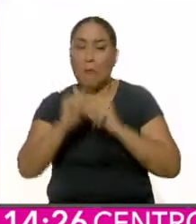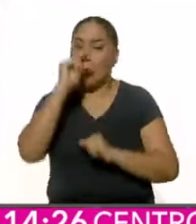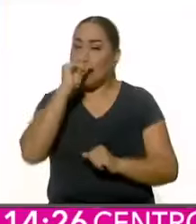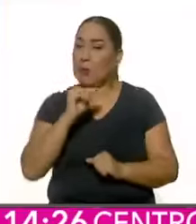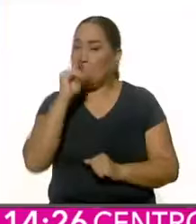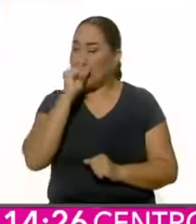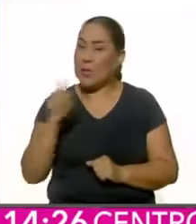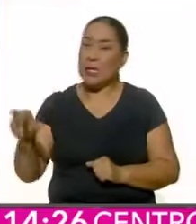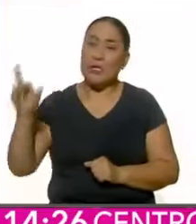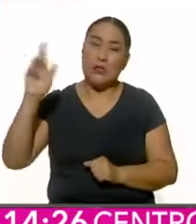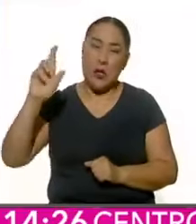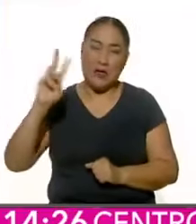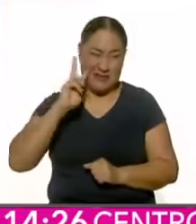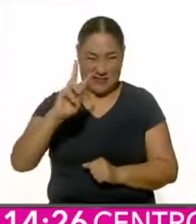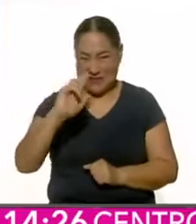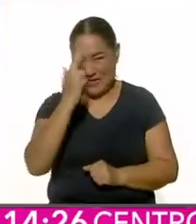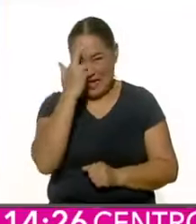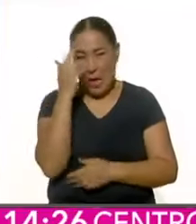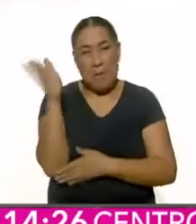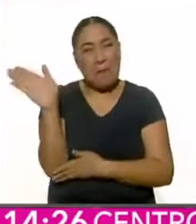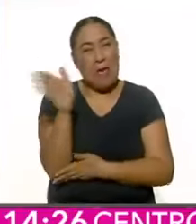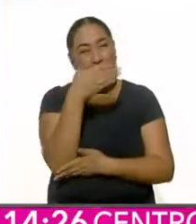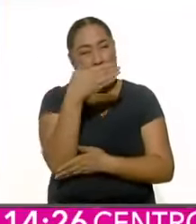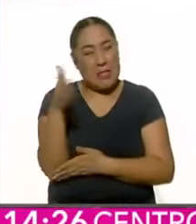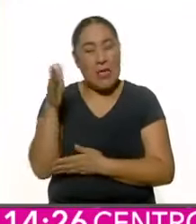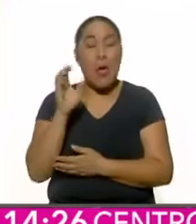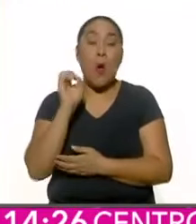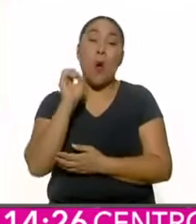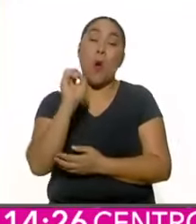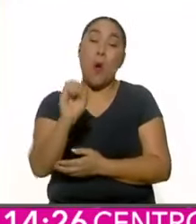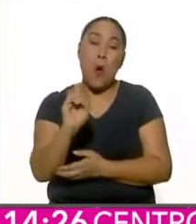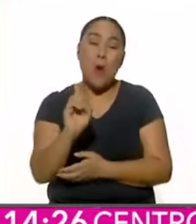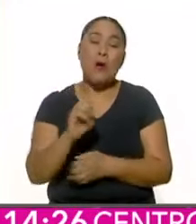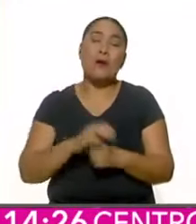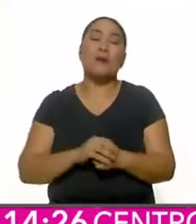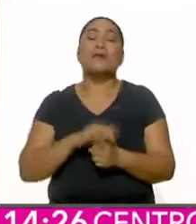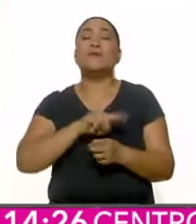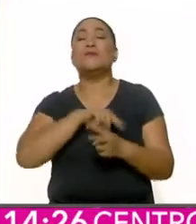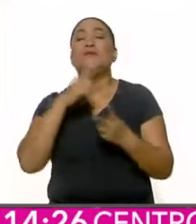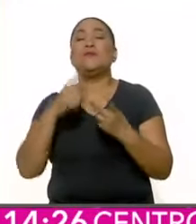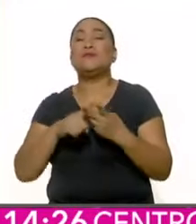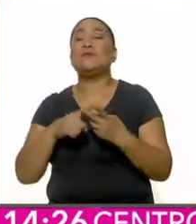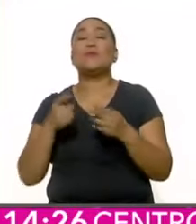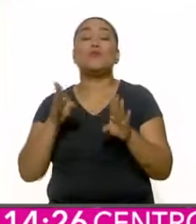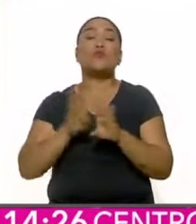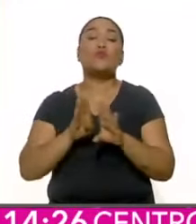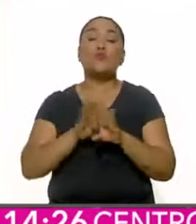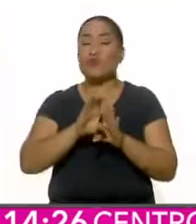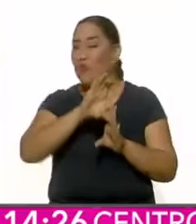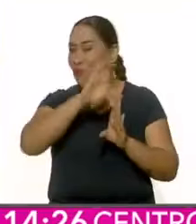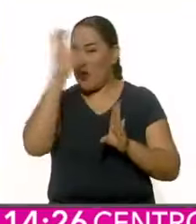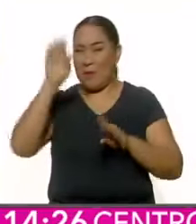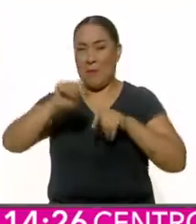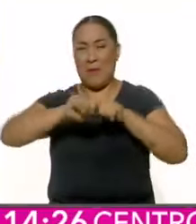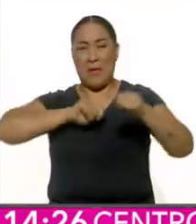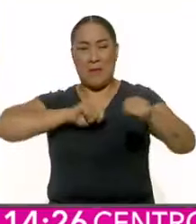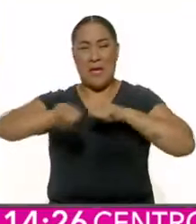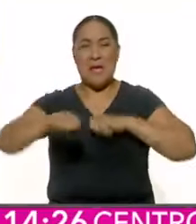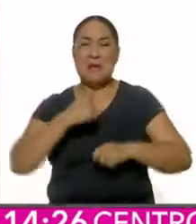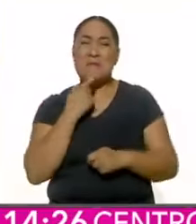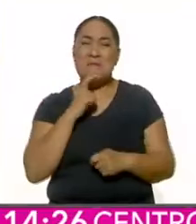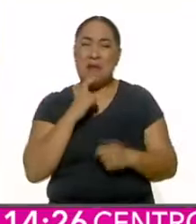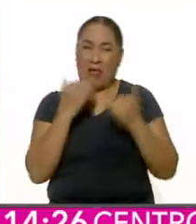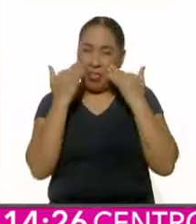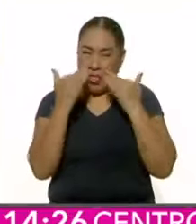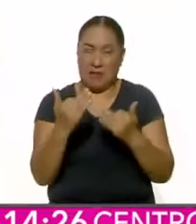como el de la bandera, o los golpes de efecto como ese otro, el de romper una fotografía de Andrés Manuel